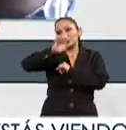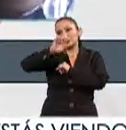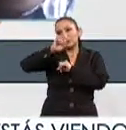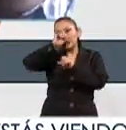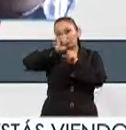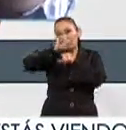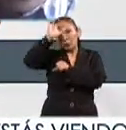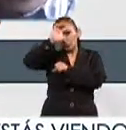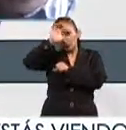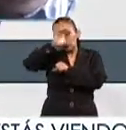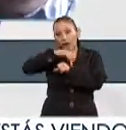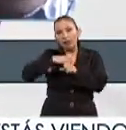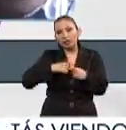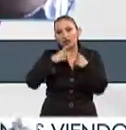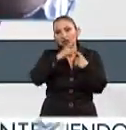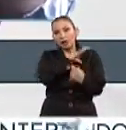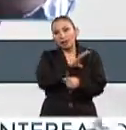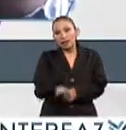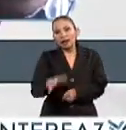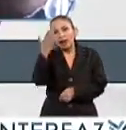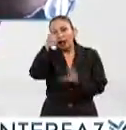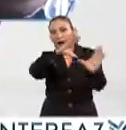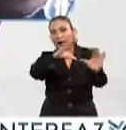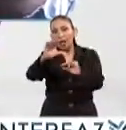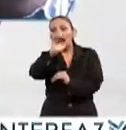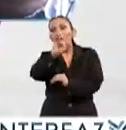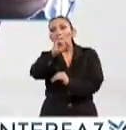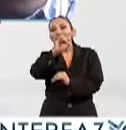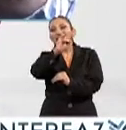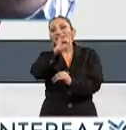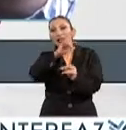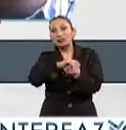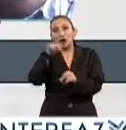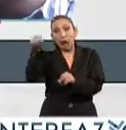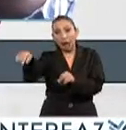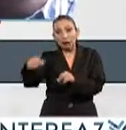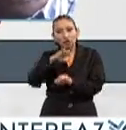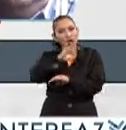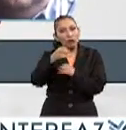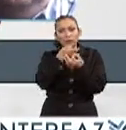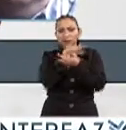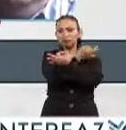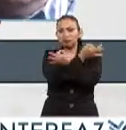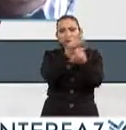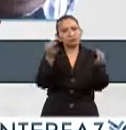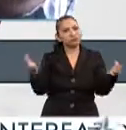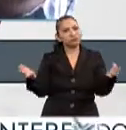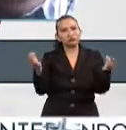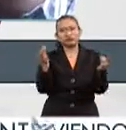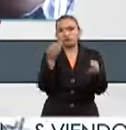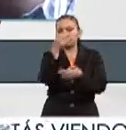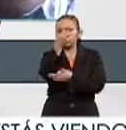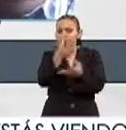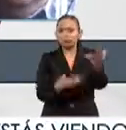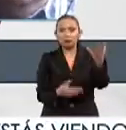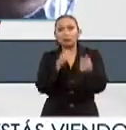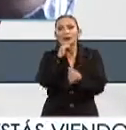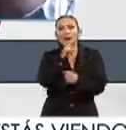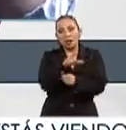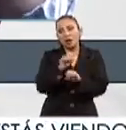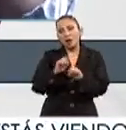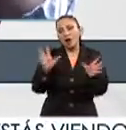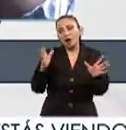Cultura en la Dirección General de Capacitación ellos les dan toda la información también